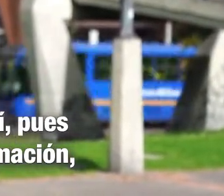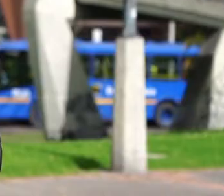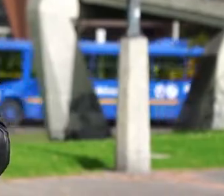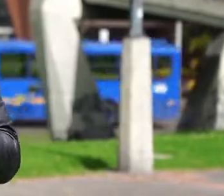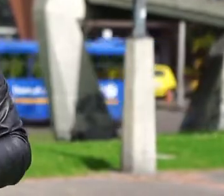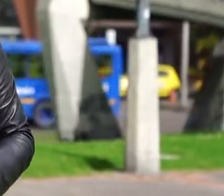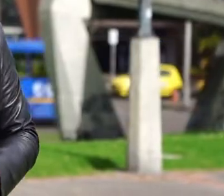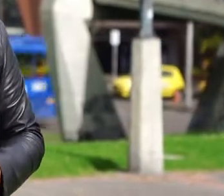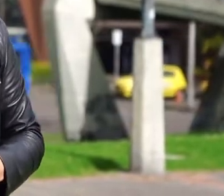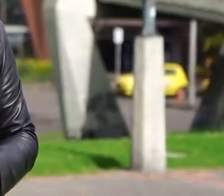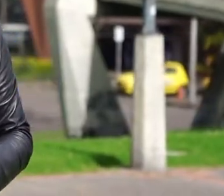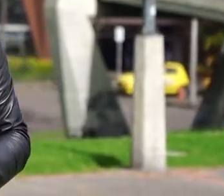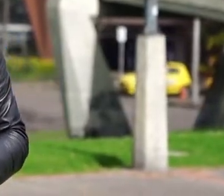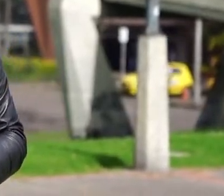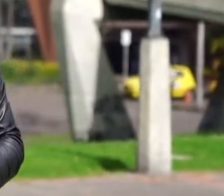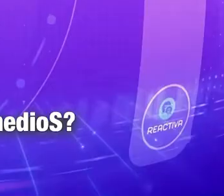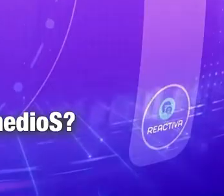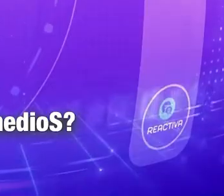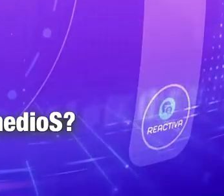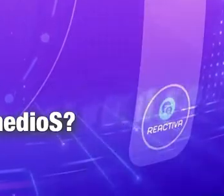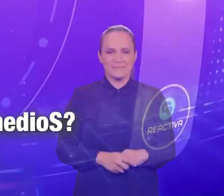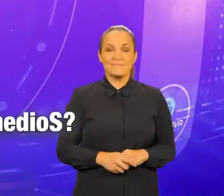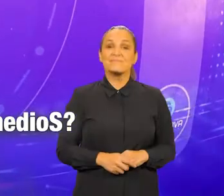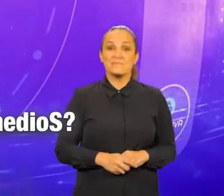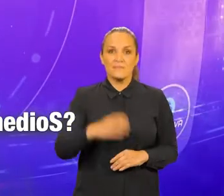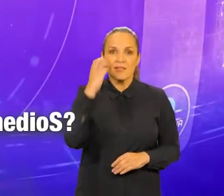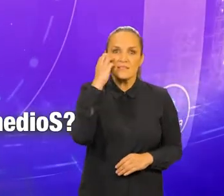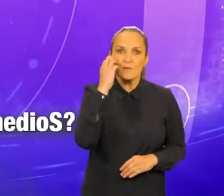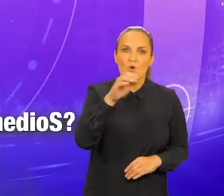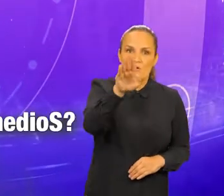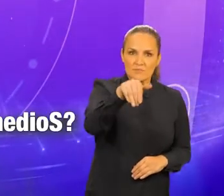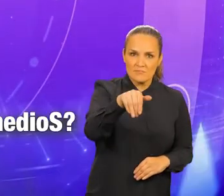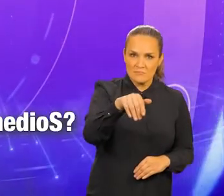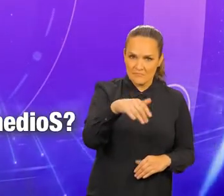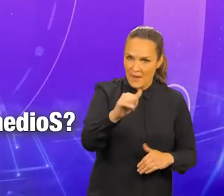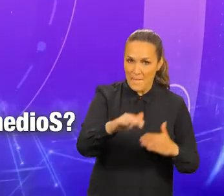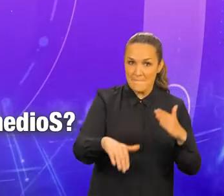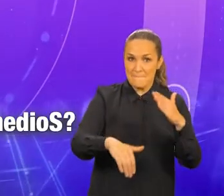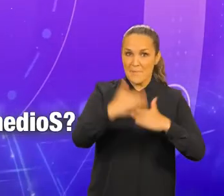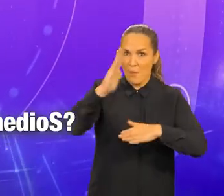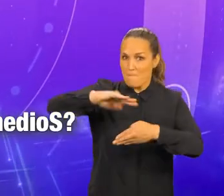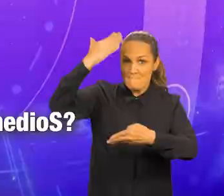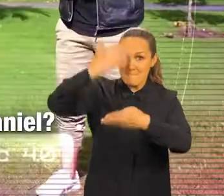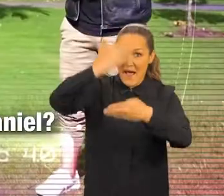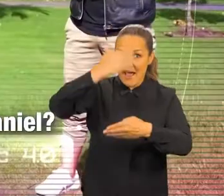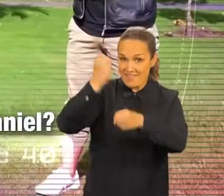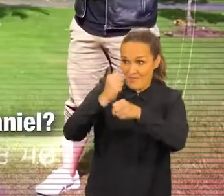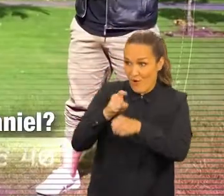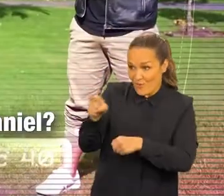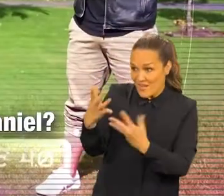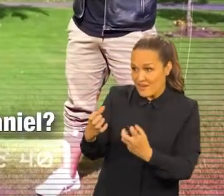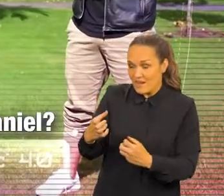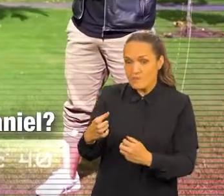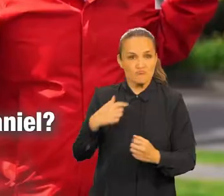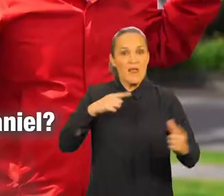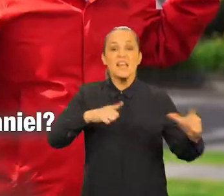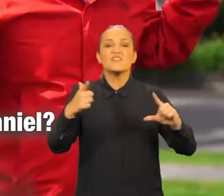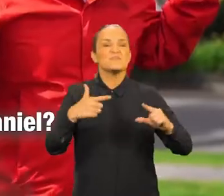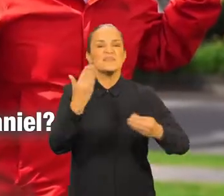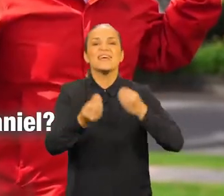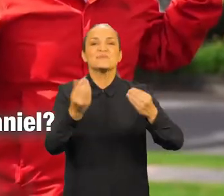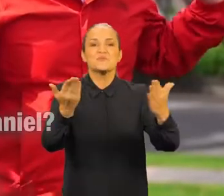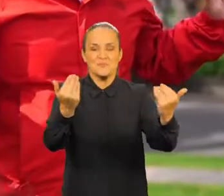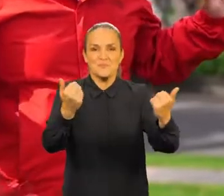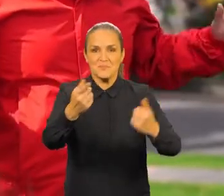a la información. Esto es inclusivo. Simón, ¿estás listo para decir acción con FinMedios? Bueno, yo estoy listo. ¿Qué hay que